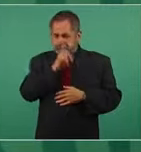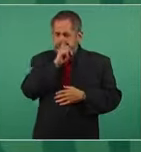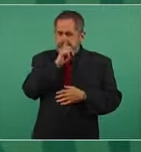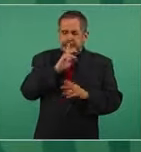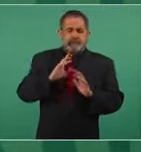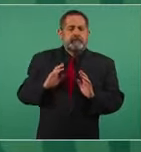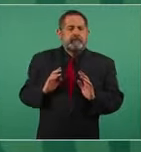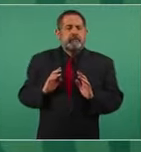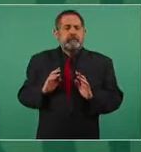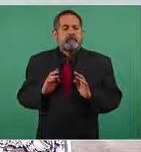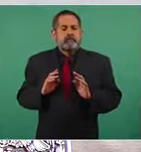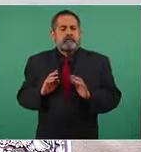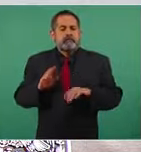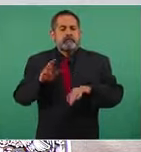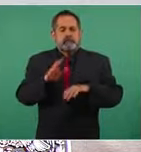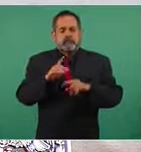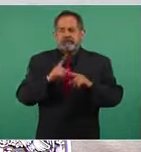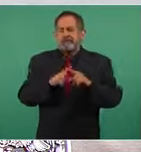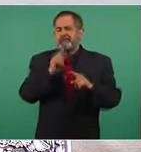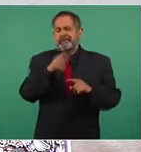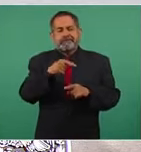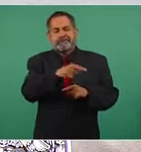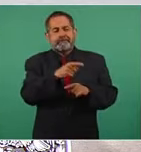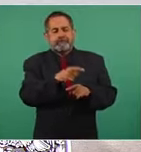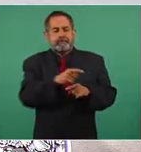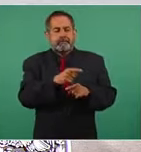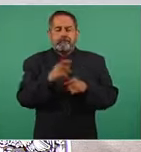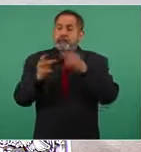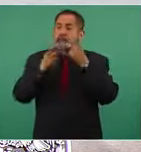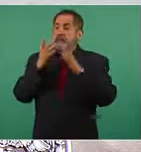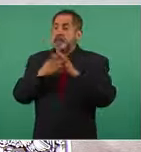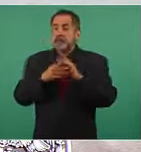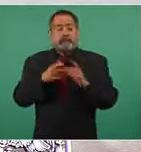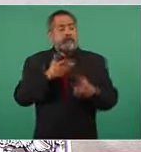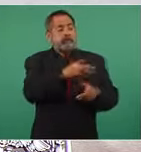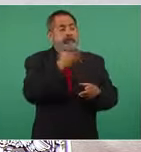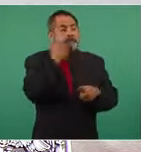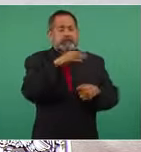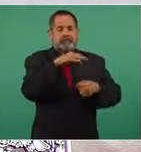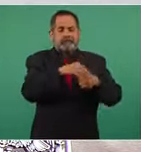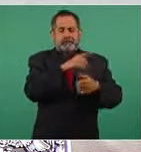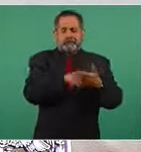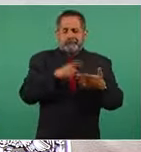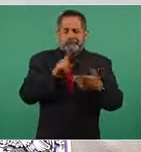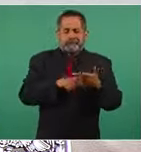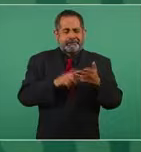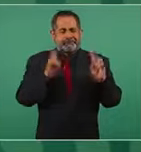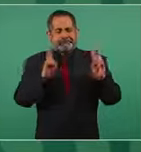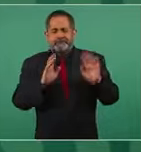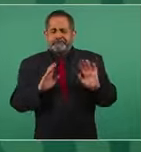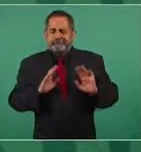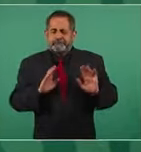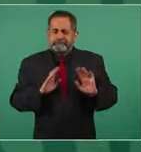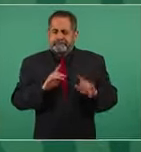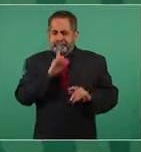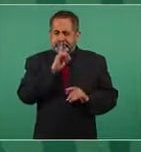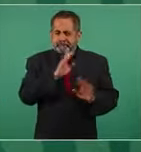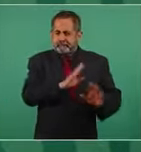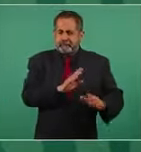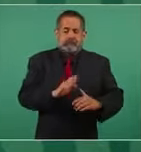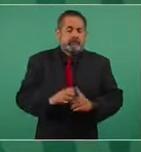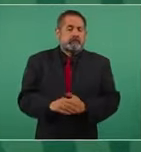por lo electoral para no tratar el asunto.